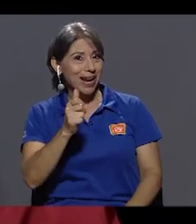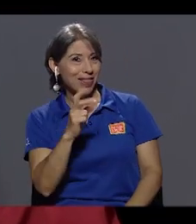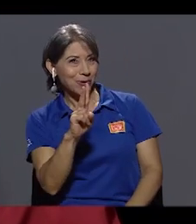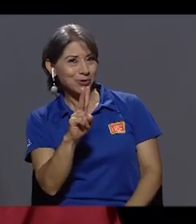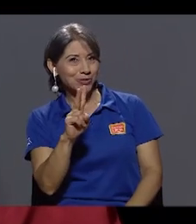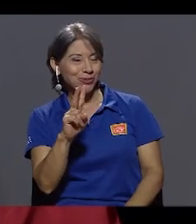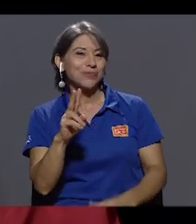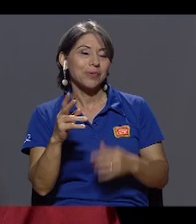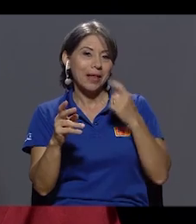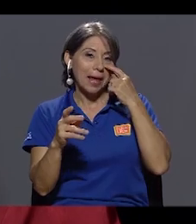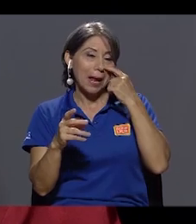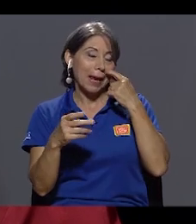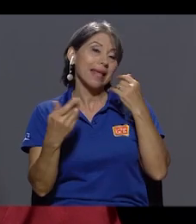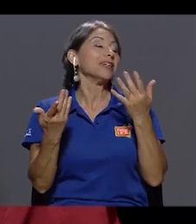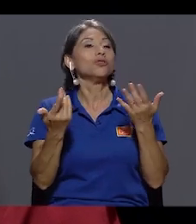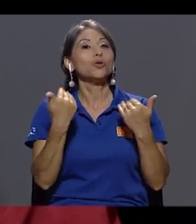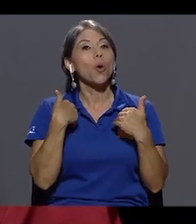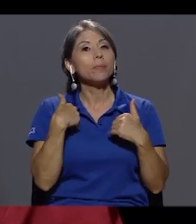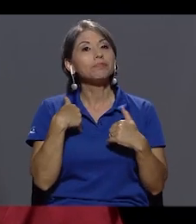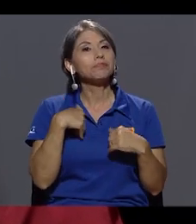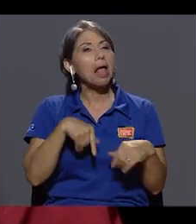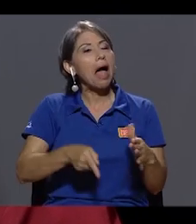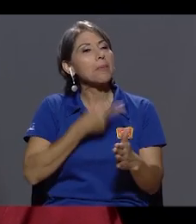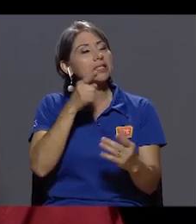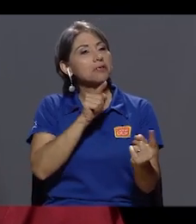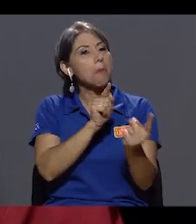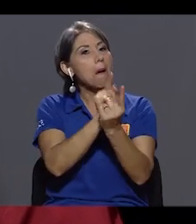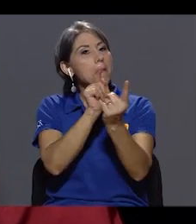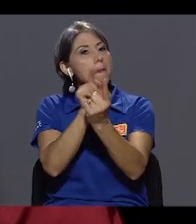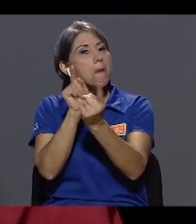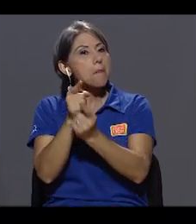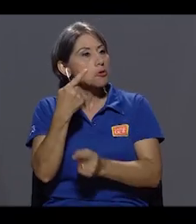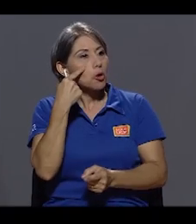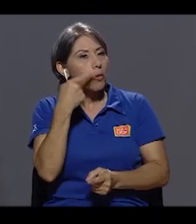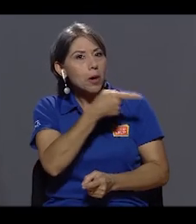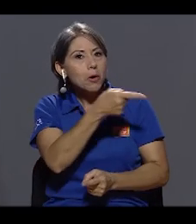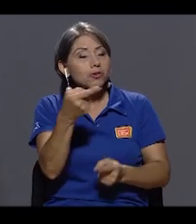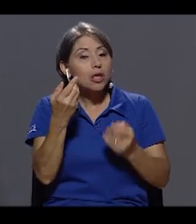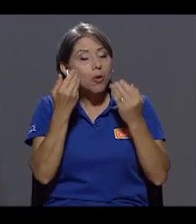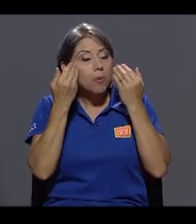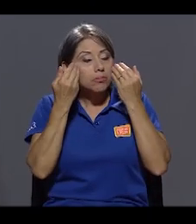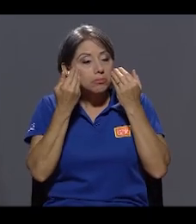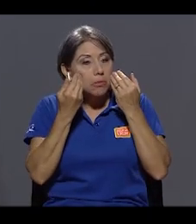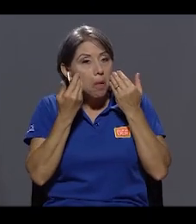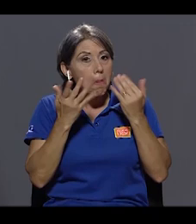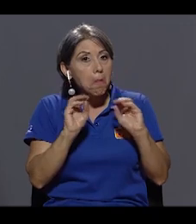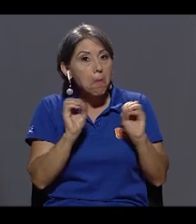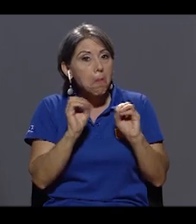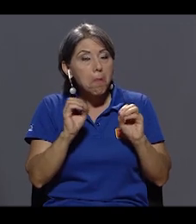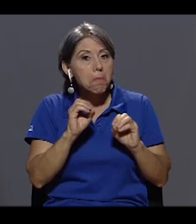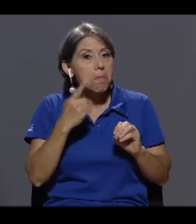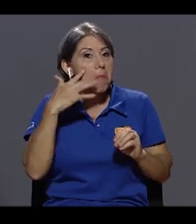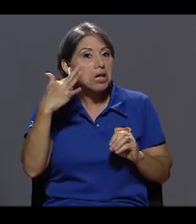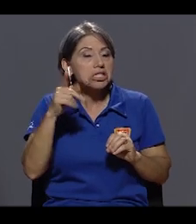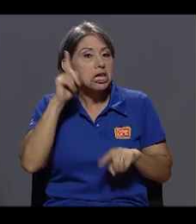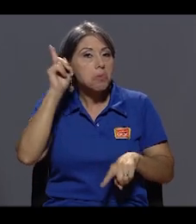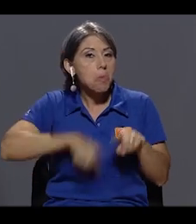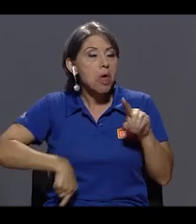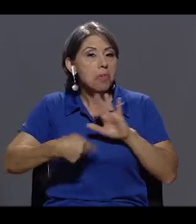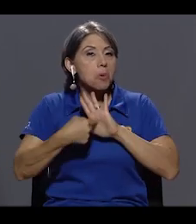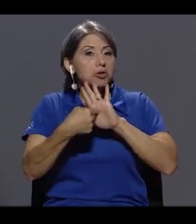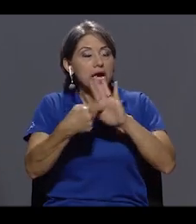al menos en las ocasiones en las que he tenido la oportunidad de encontrármelo, no le veo esa capacidad para